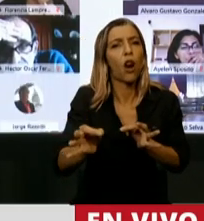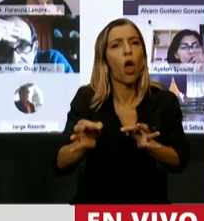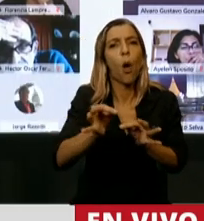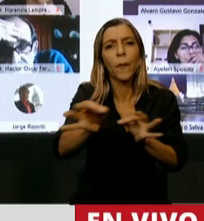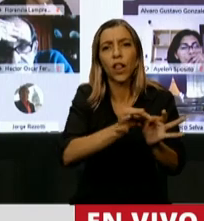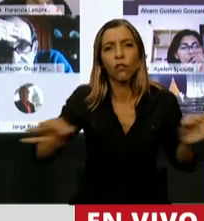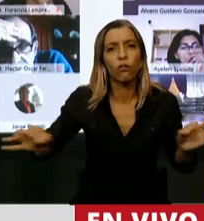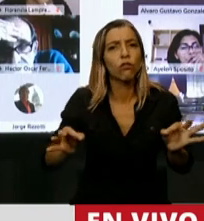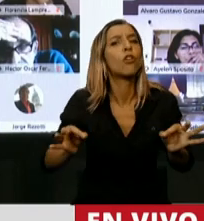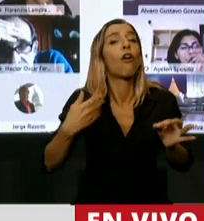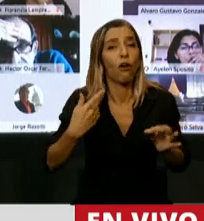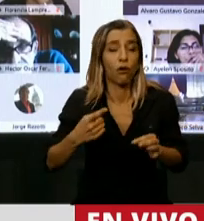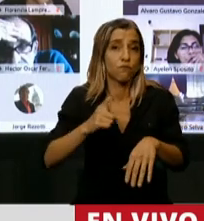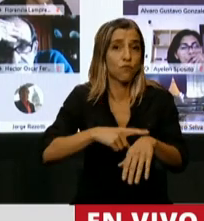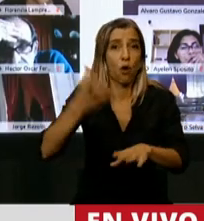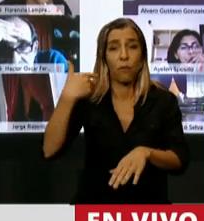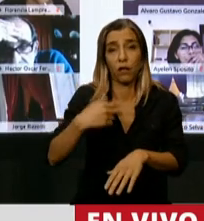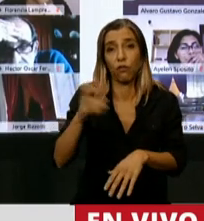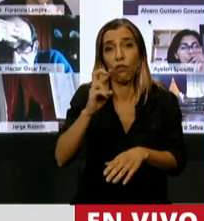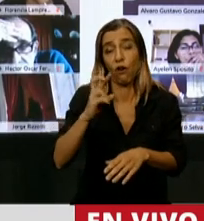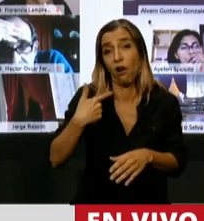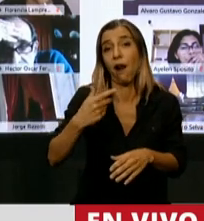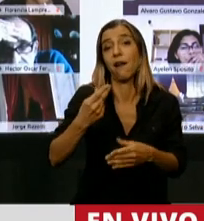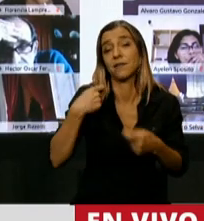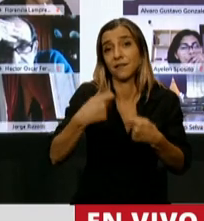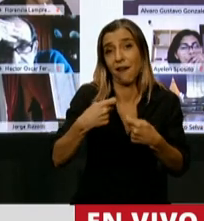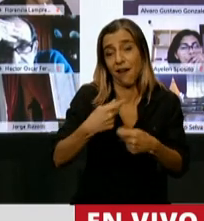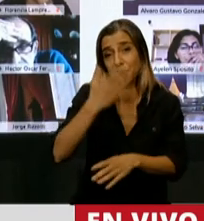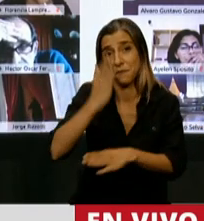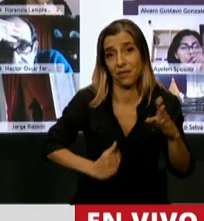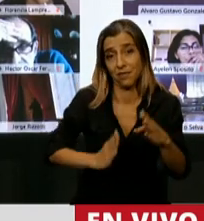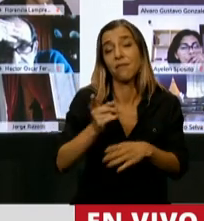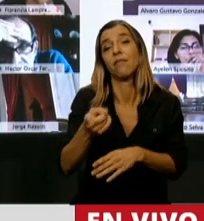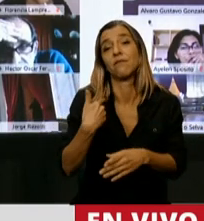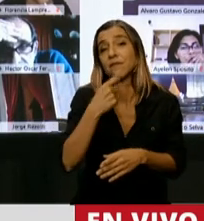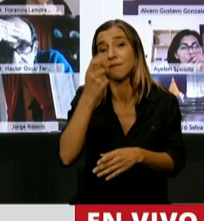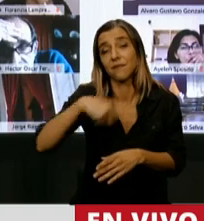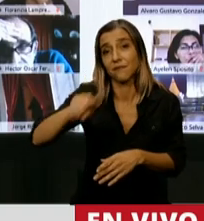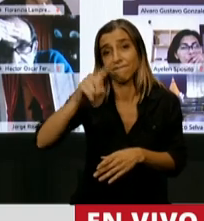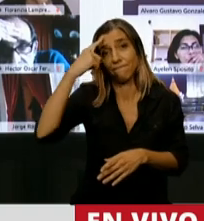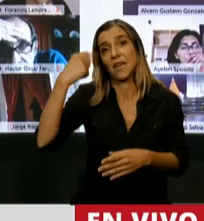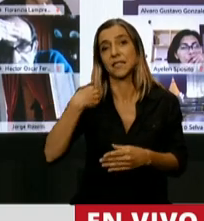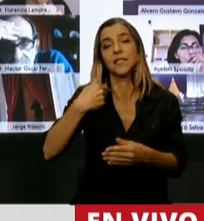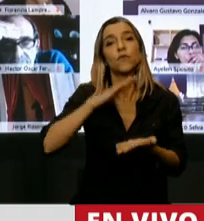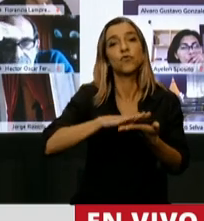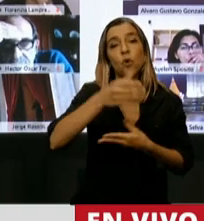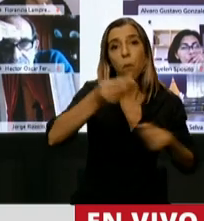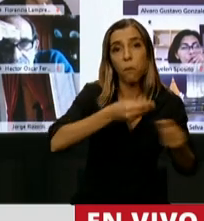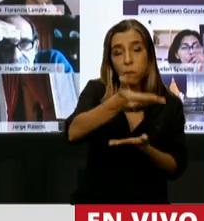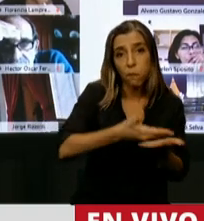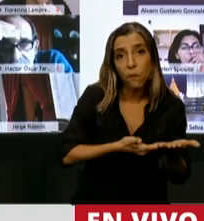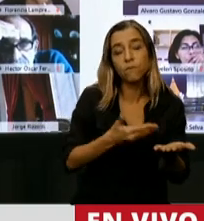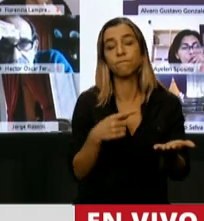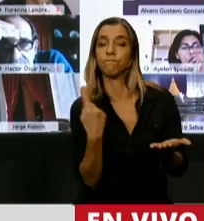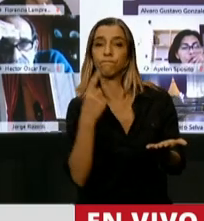costar la mitad en dólares en la Argentina. Entonces, cuando uno hace alguna evaluación de la ejecución presupuestaria, creo